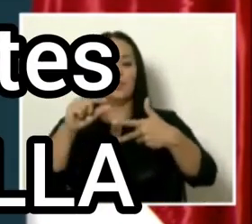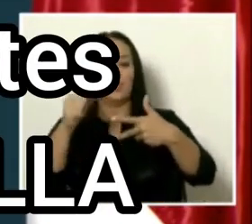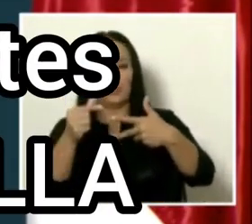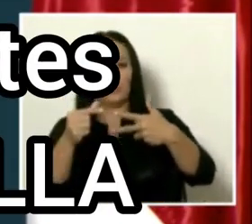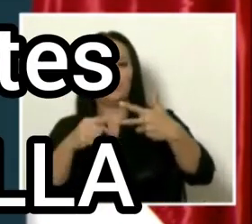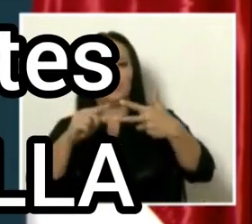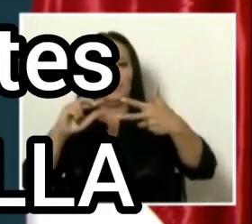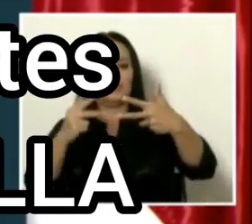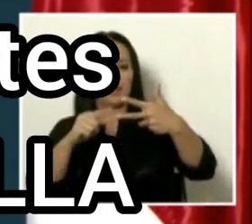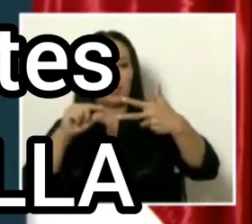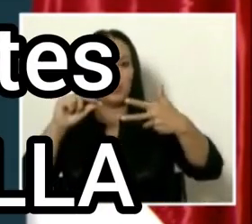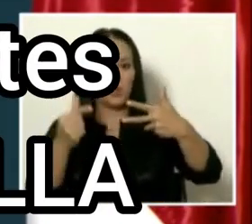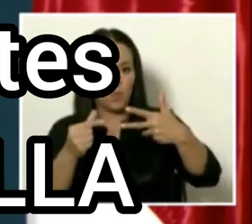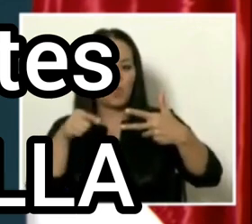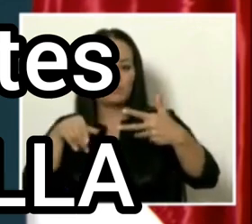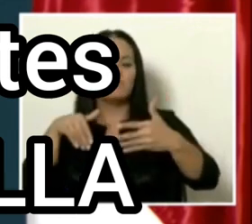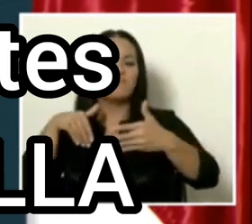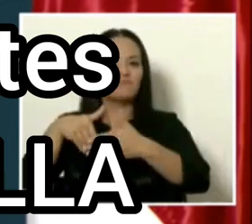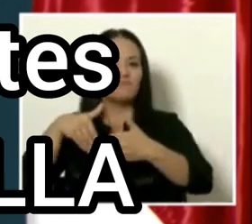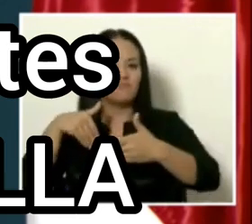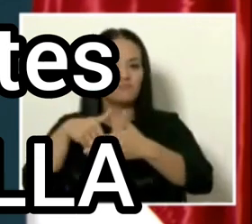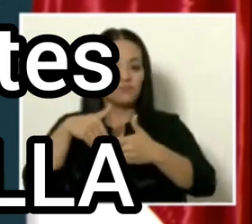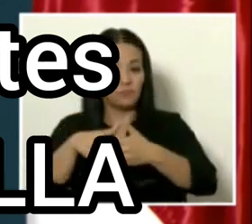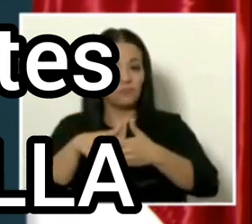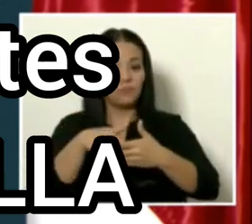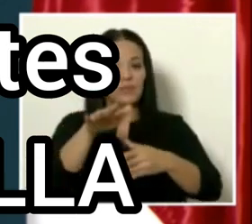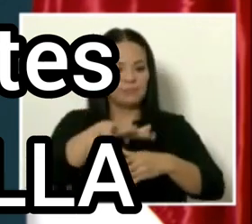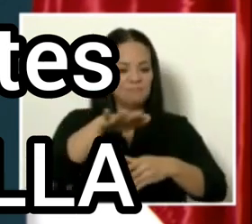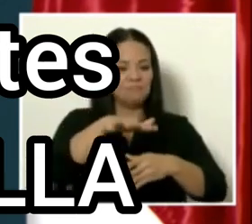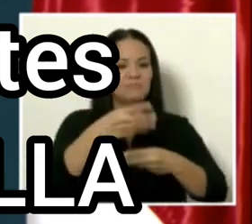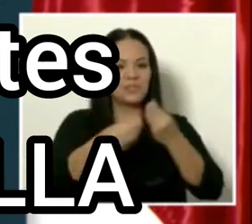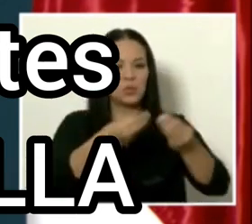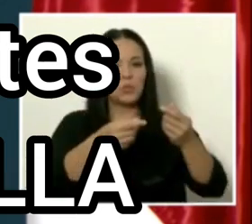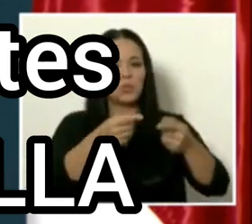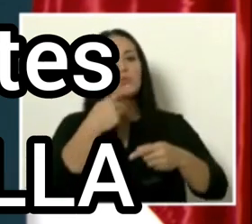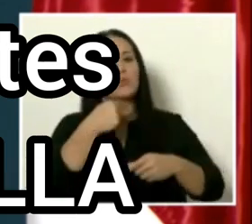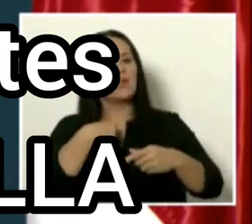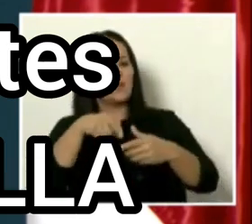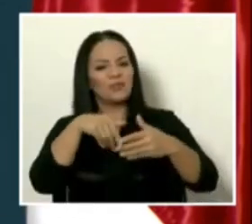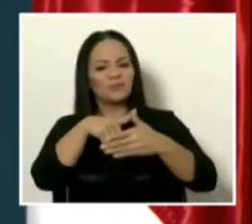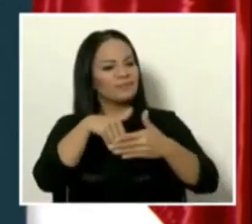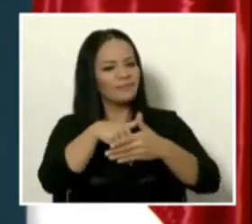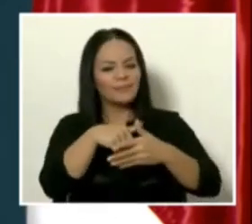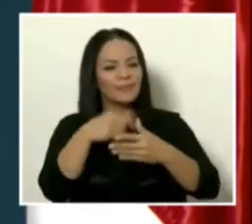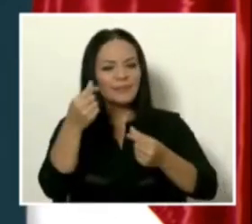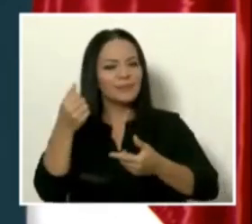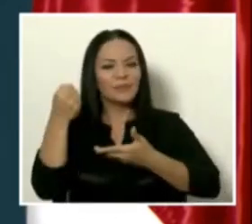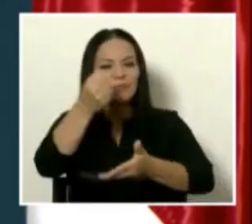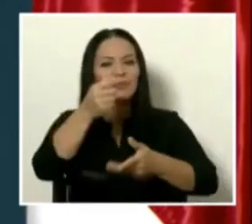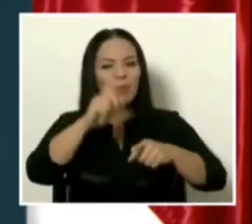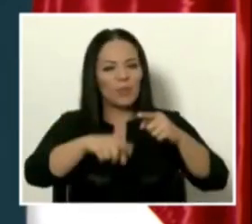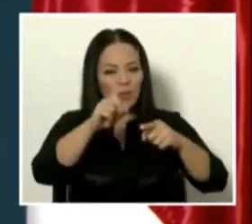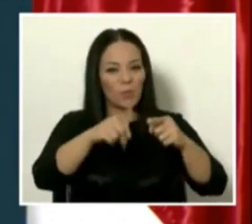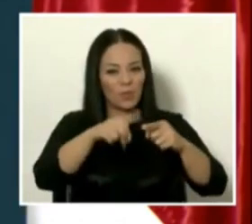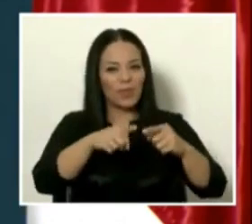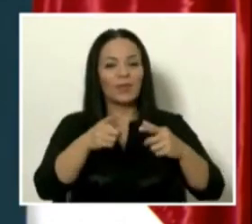pasado el sector productivo nos dijo que estaban interrumpiendo la inversión innecesariamente.